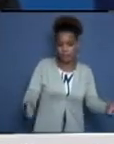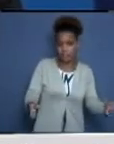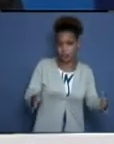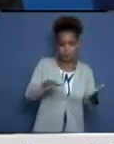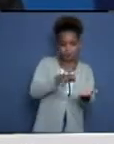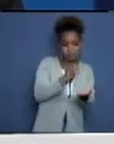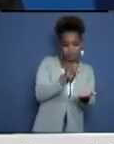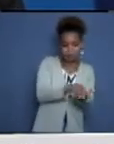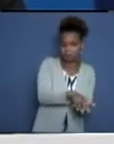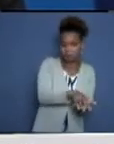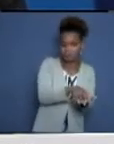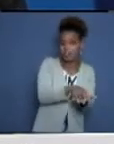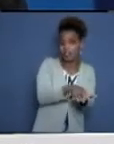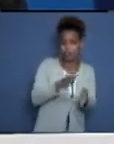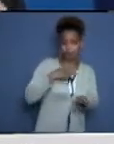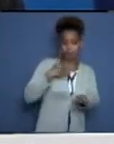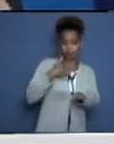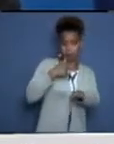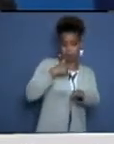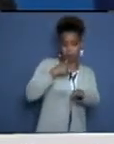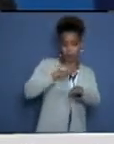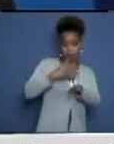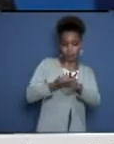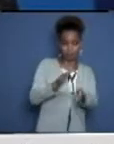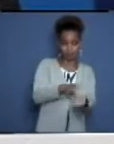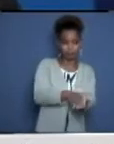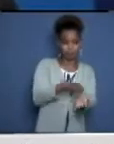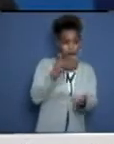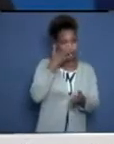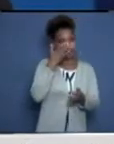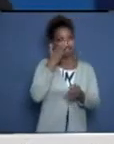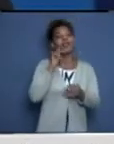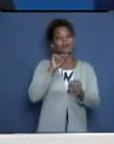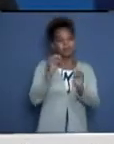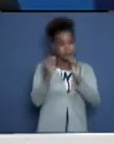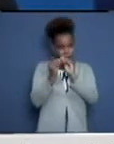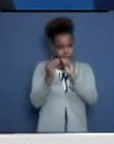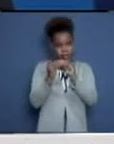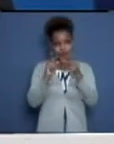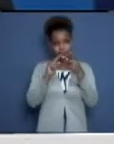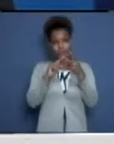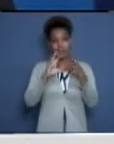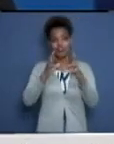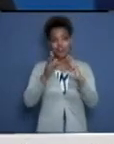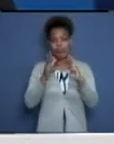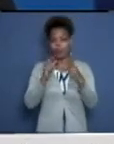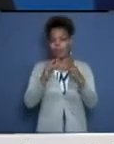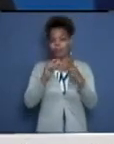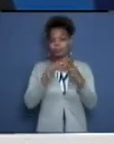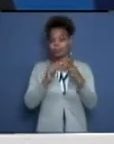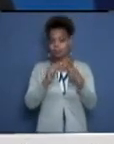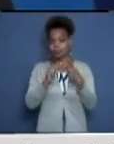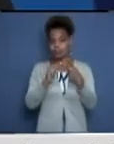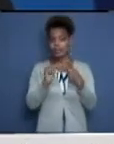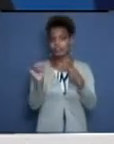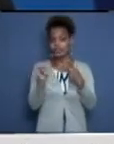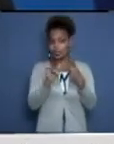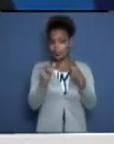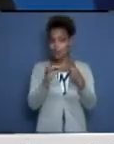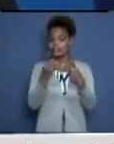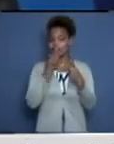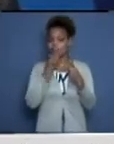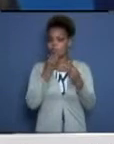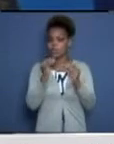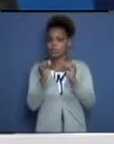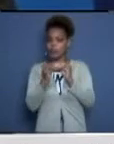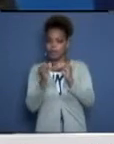superficie, después uno las toca y con las manos se la puede llevar a la vía respiratoria. Esto es una infección de transmisión respiratoria, es